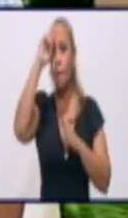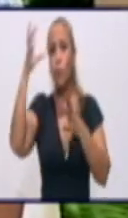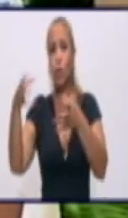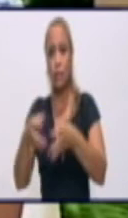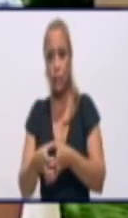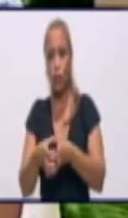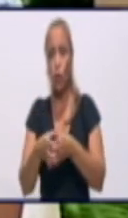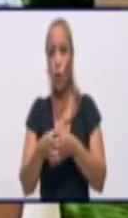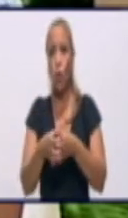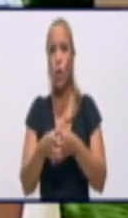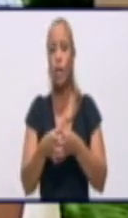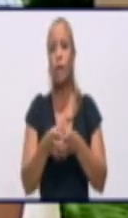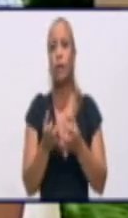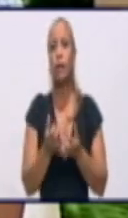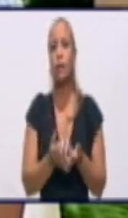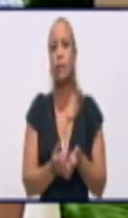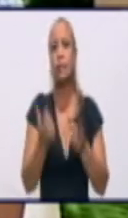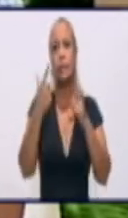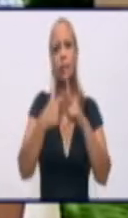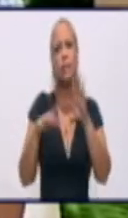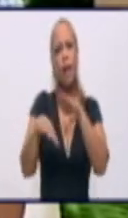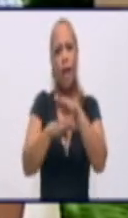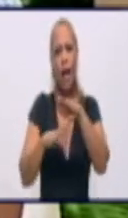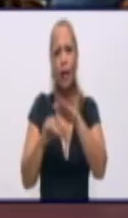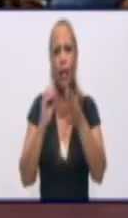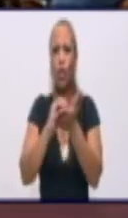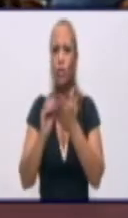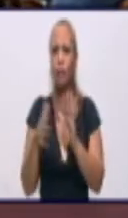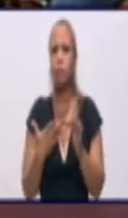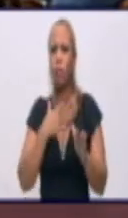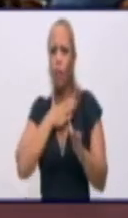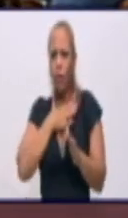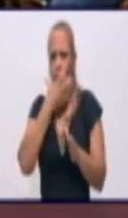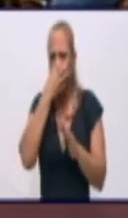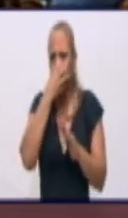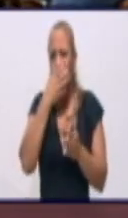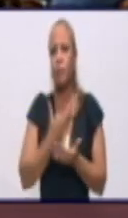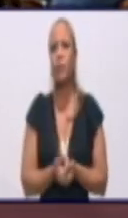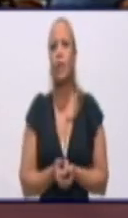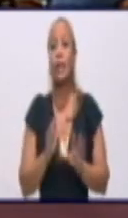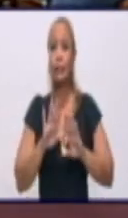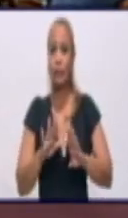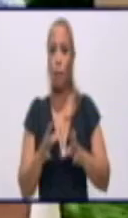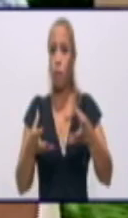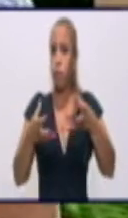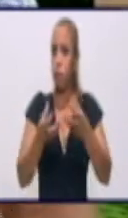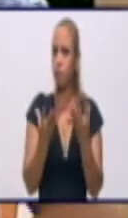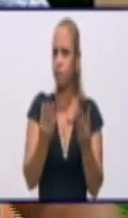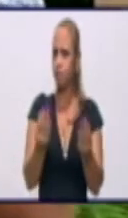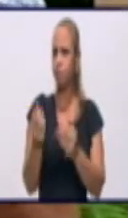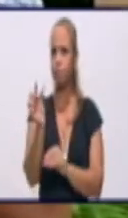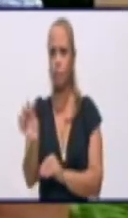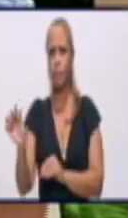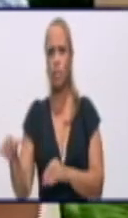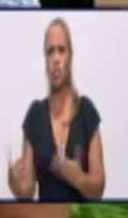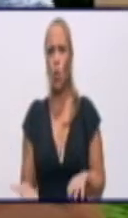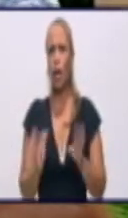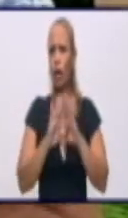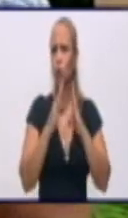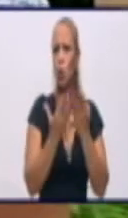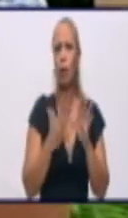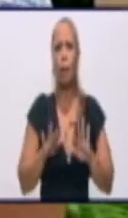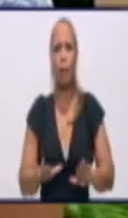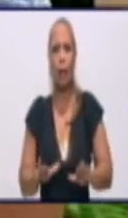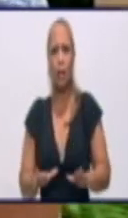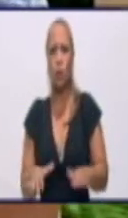Hirsel y esa área de respiratorio estaba bastante congestionada. Ya incluso con personas allí con todas las cosas esperando